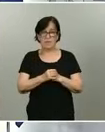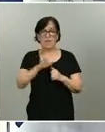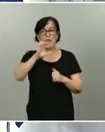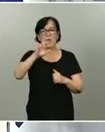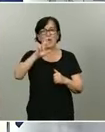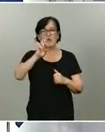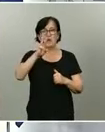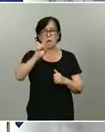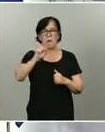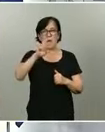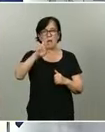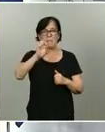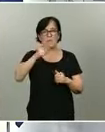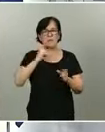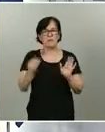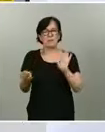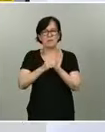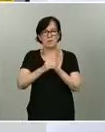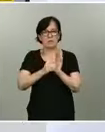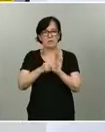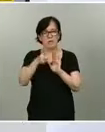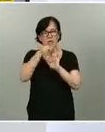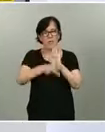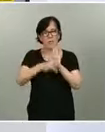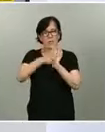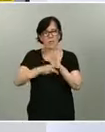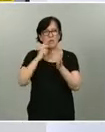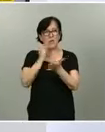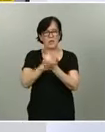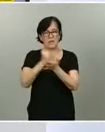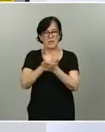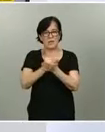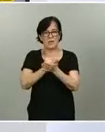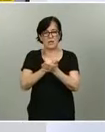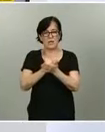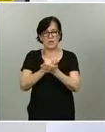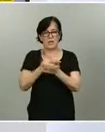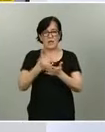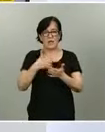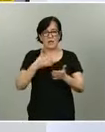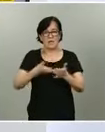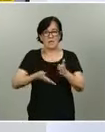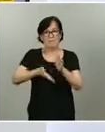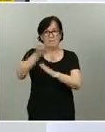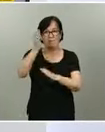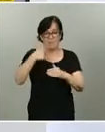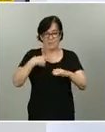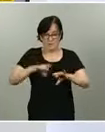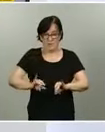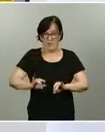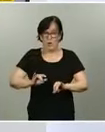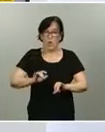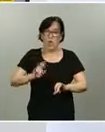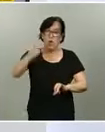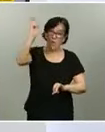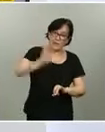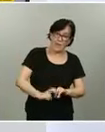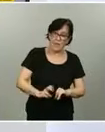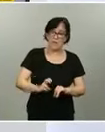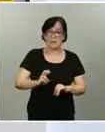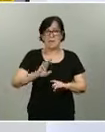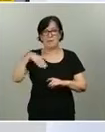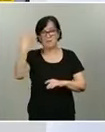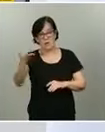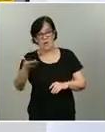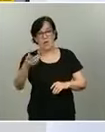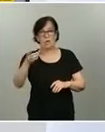se debería incluir en los protocolos los test en origen o en destino para los turistas que llegan a España? ¿O personas que vienen desde otros países?